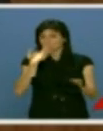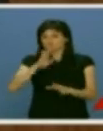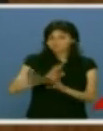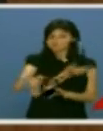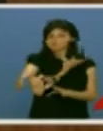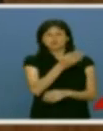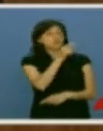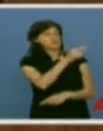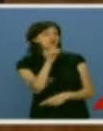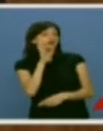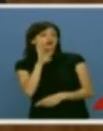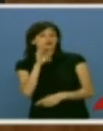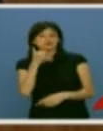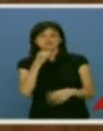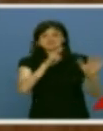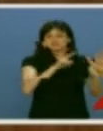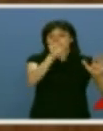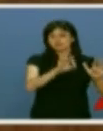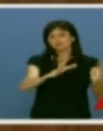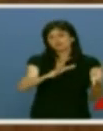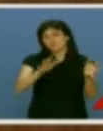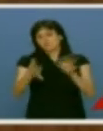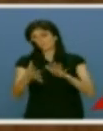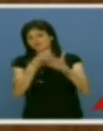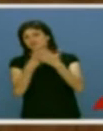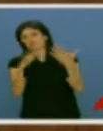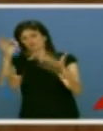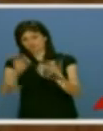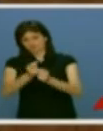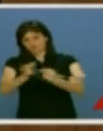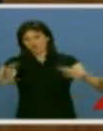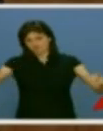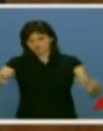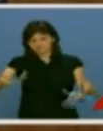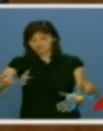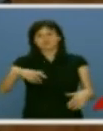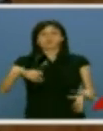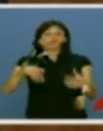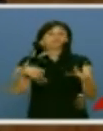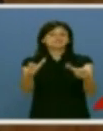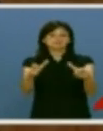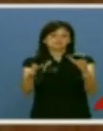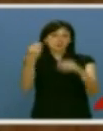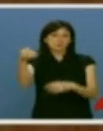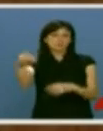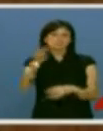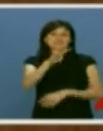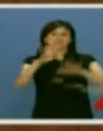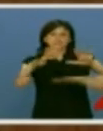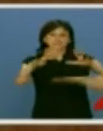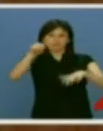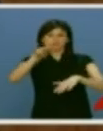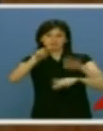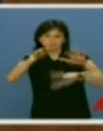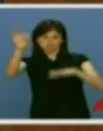y, como usted decía antes, hemos pasado del 7 al 17. No digamos ya en el paro juvenil, donde estamos en el 39,28